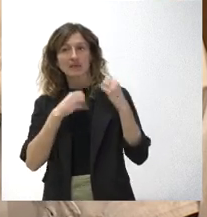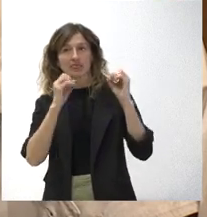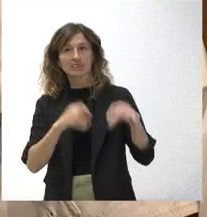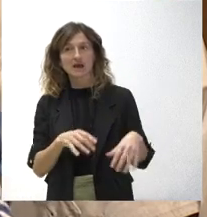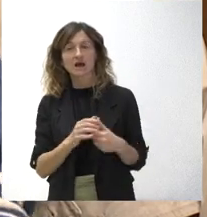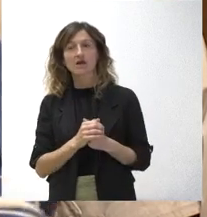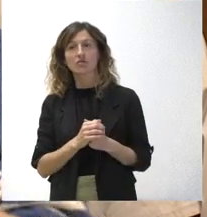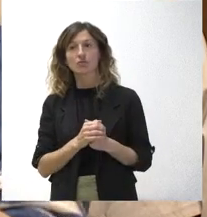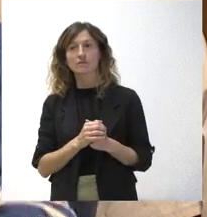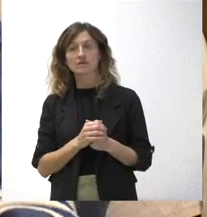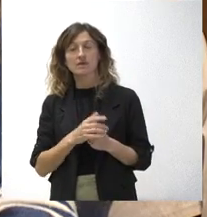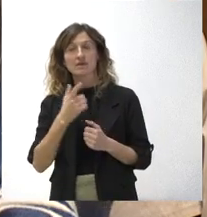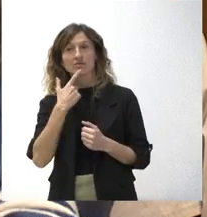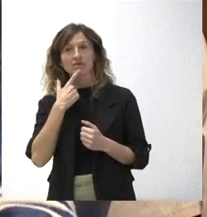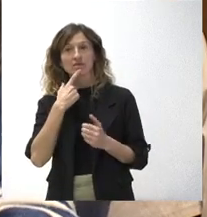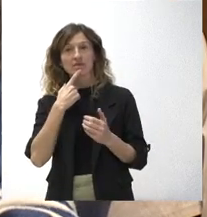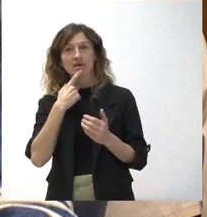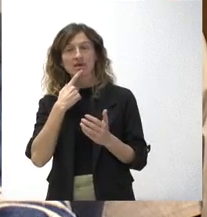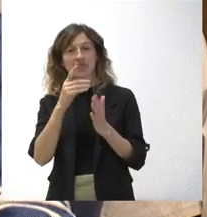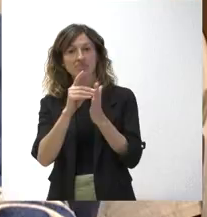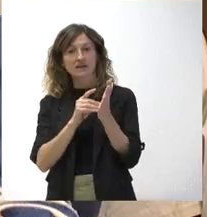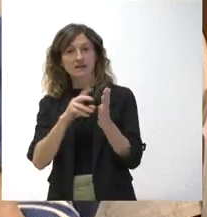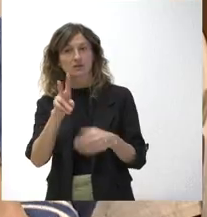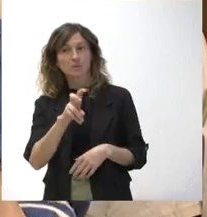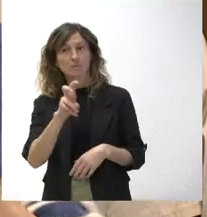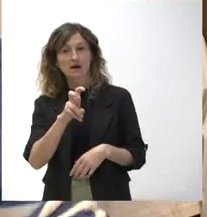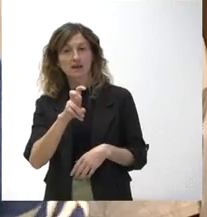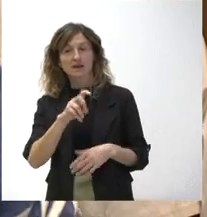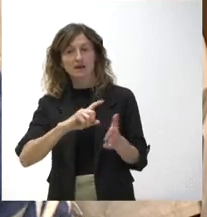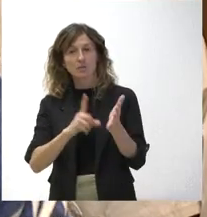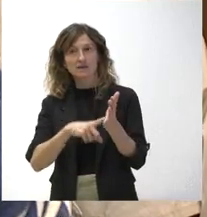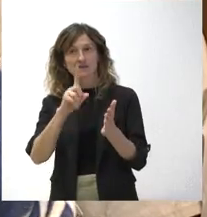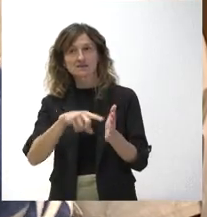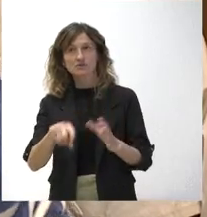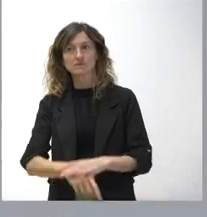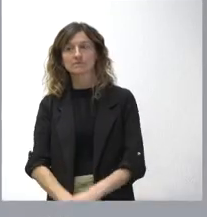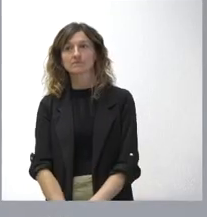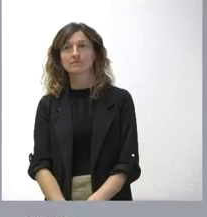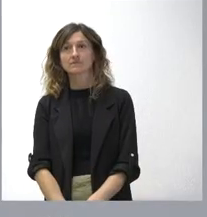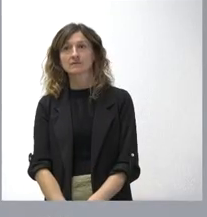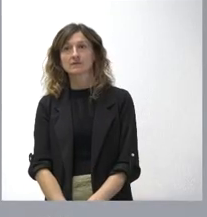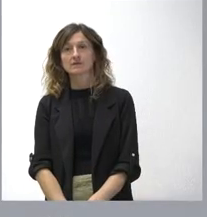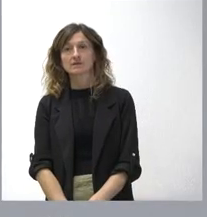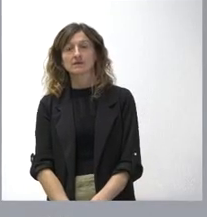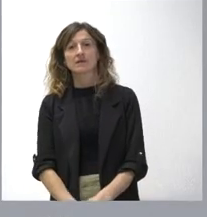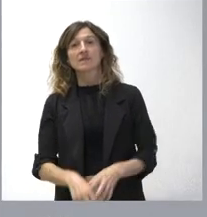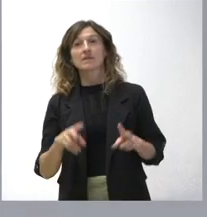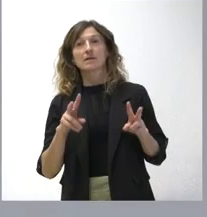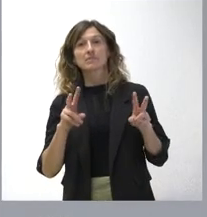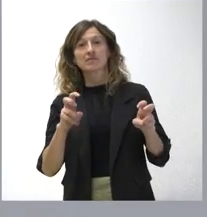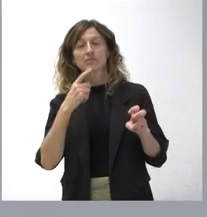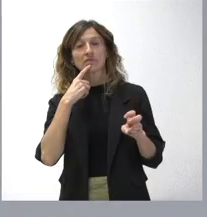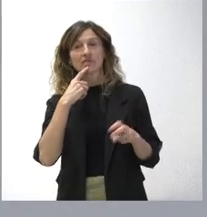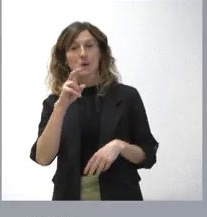Y no sé si, como dice que el decreto es válido, pues lo van a completar. Bueno, en principio lo que he dicho es que es un decreto